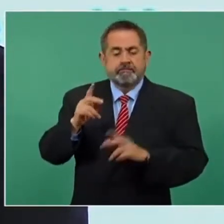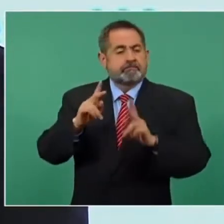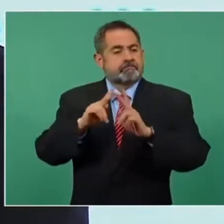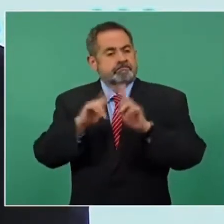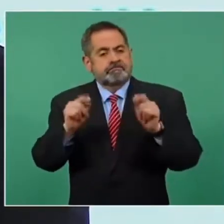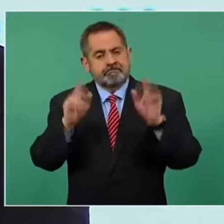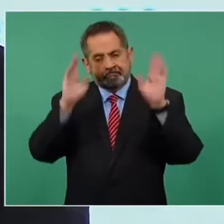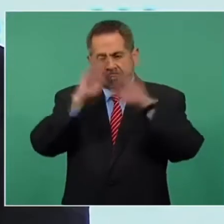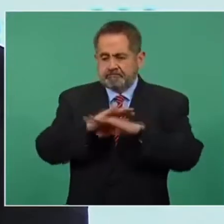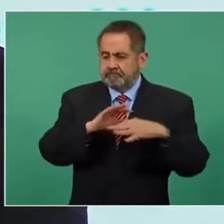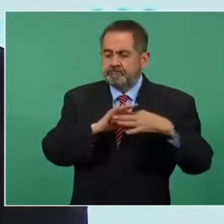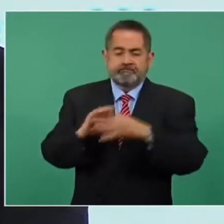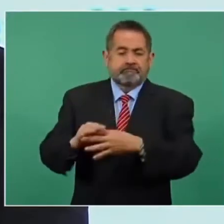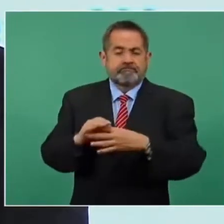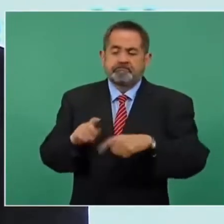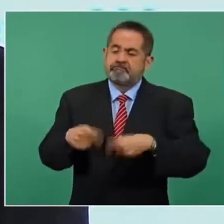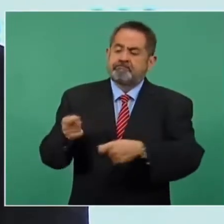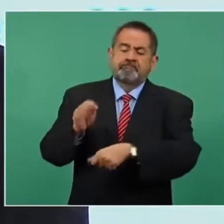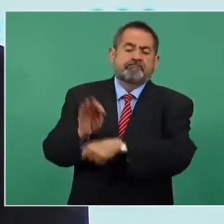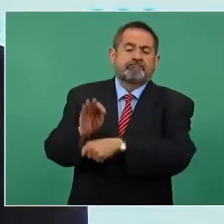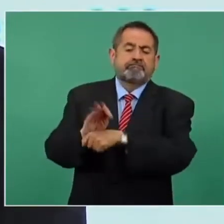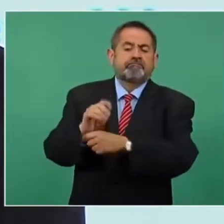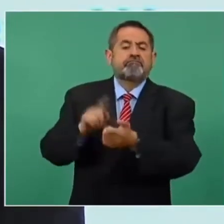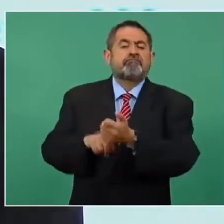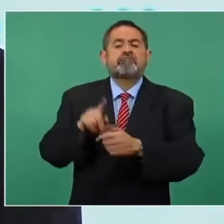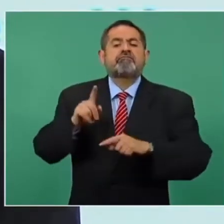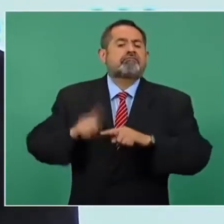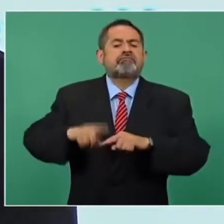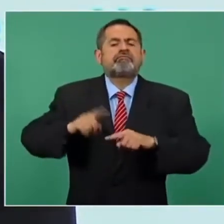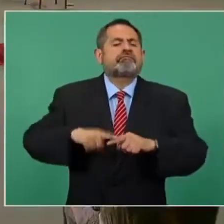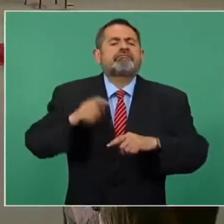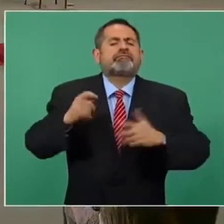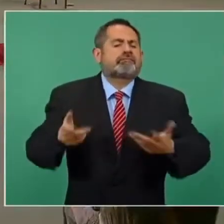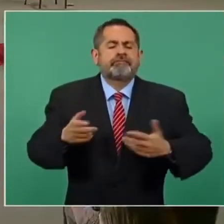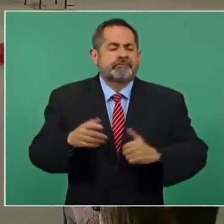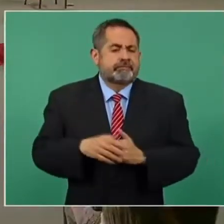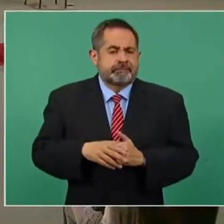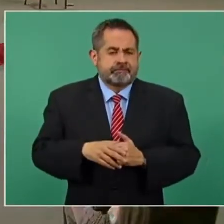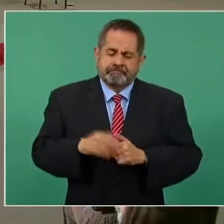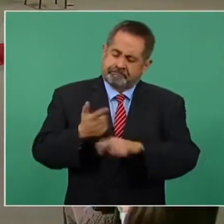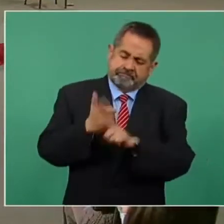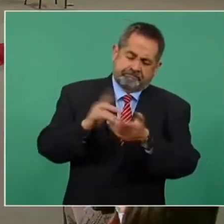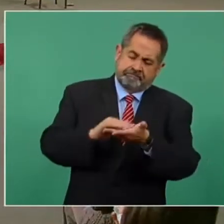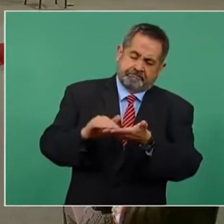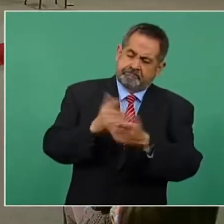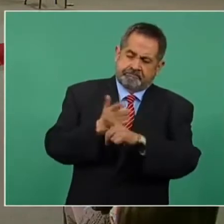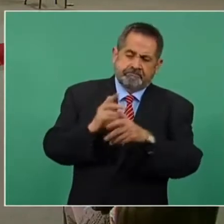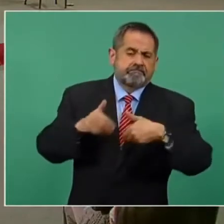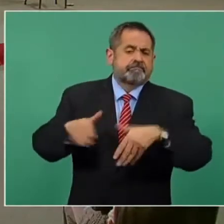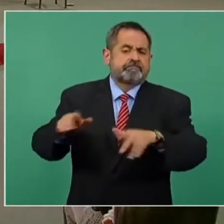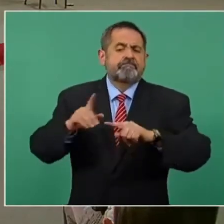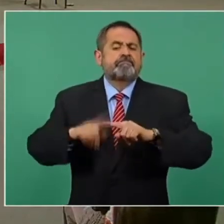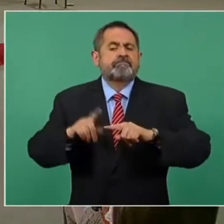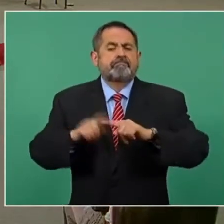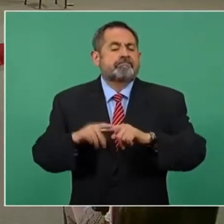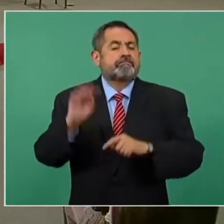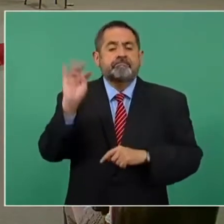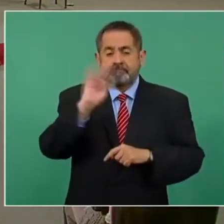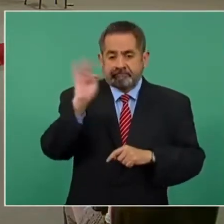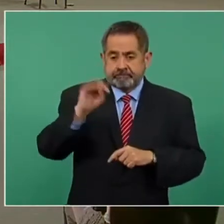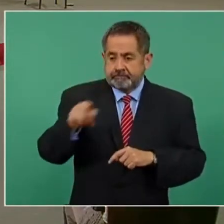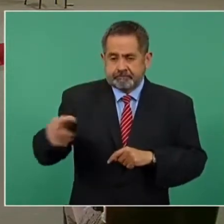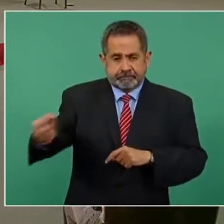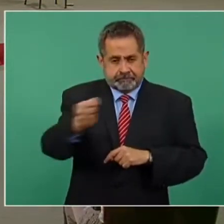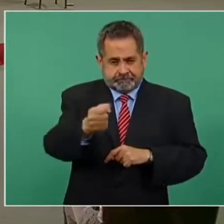en favor de aquellas personas que hayan sido objeto de un proceso